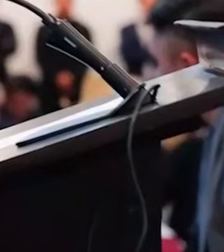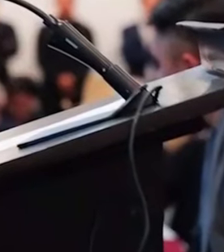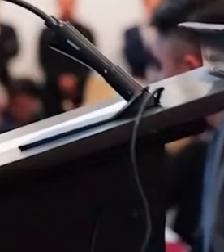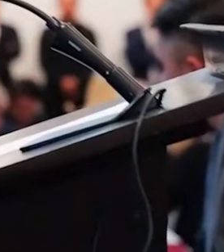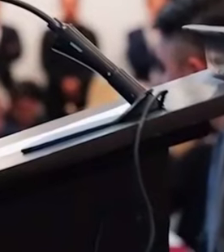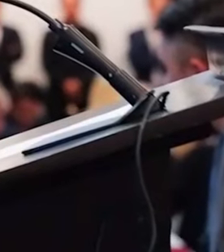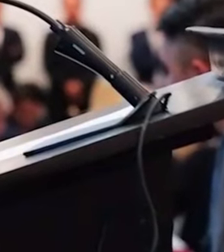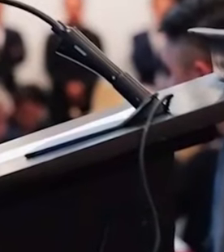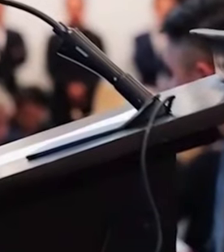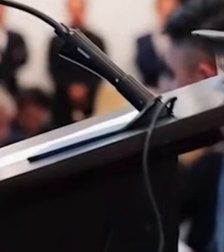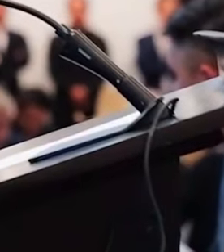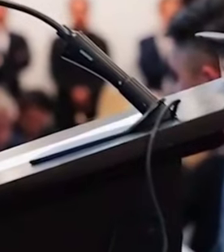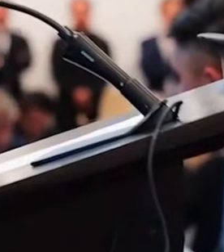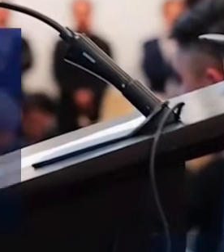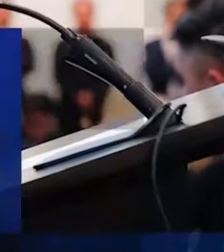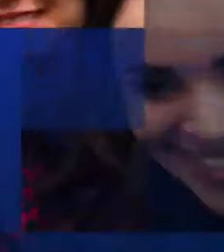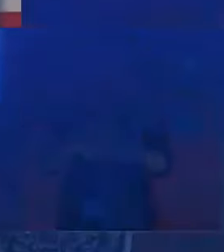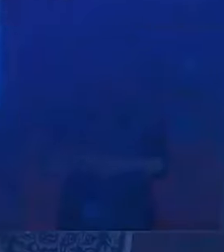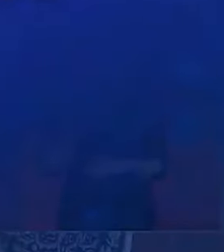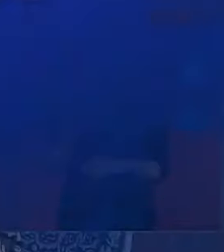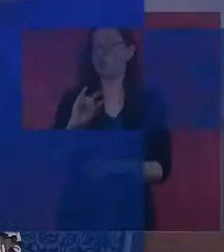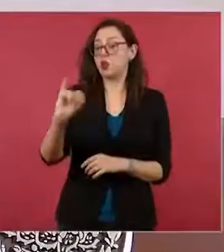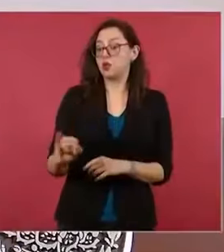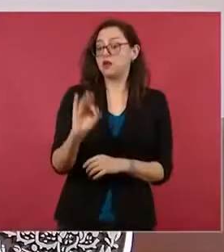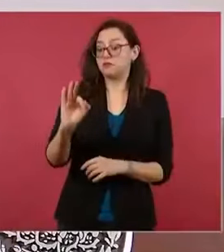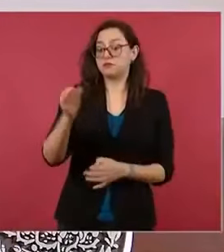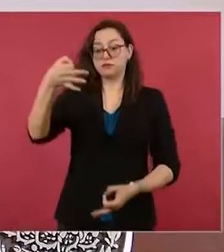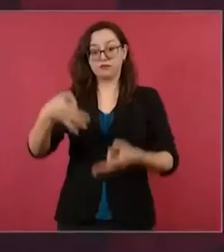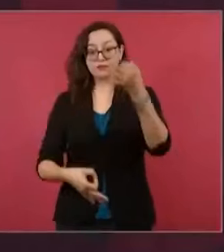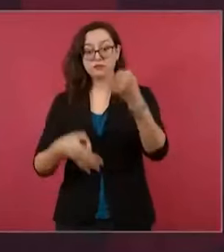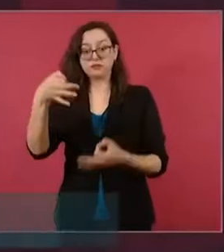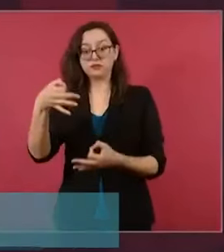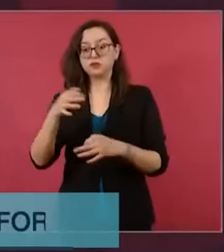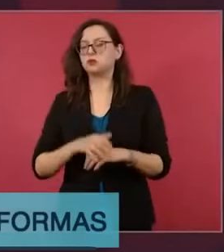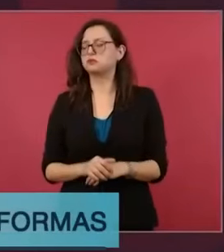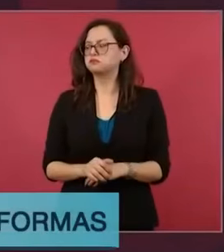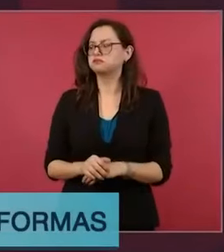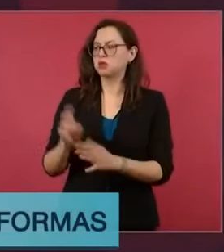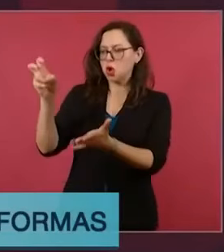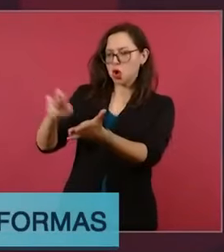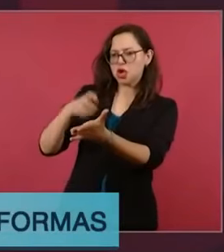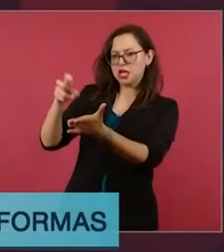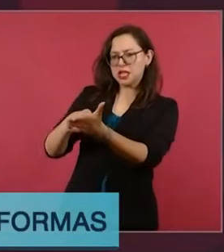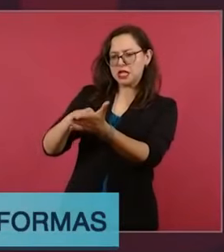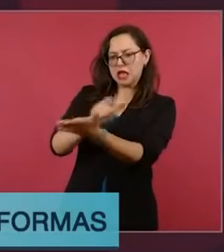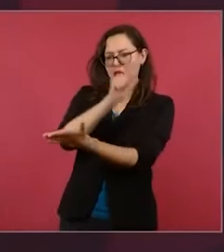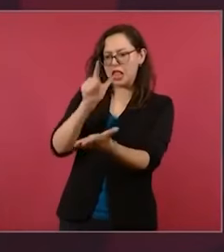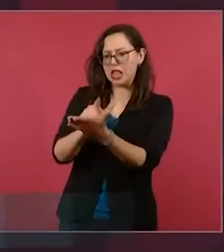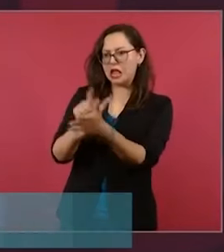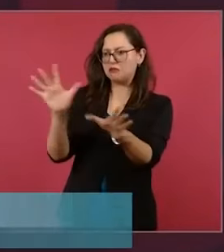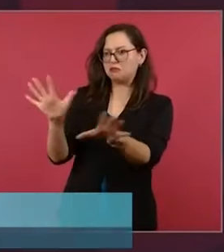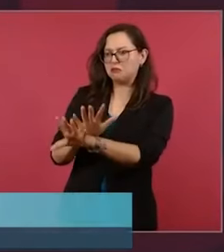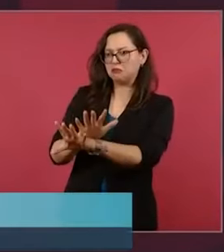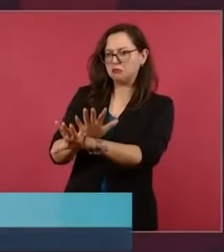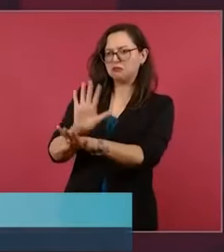al Poder Judicial. Pues no solamente sea a partir de la